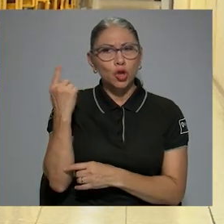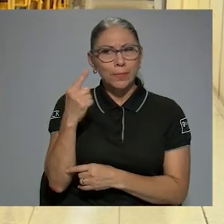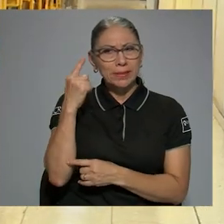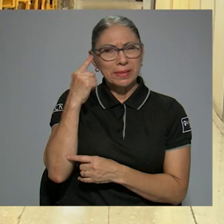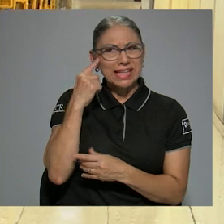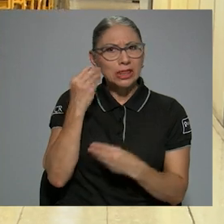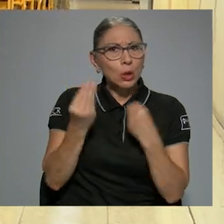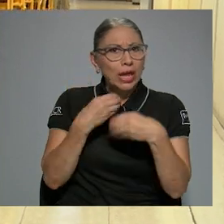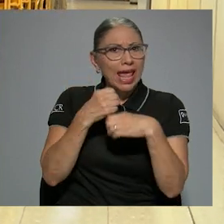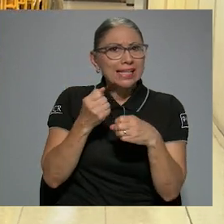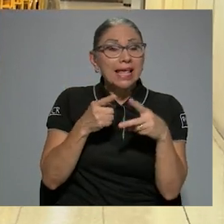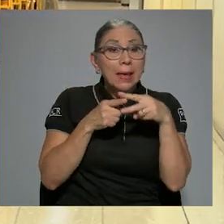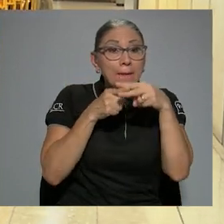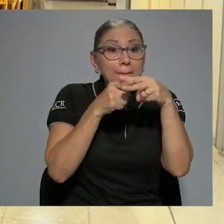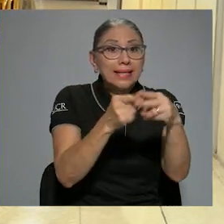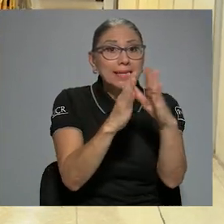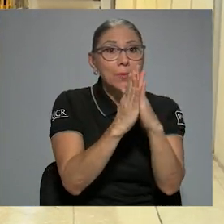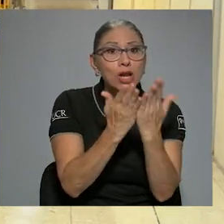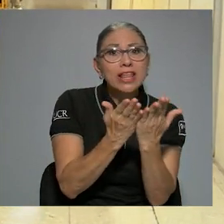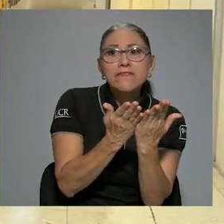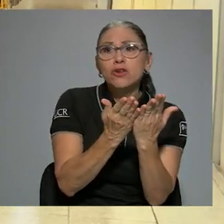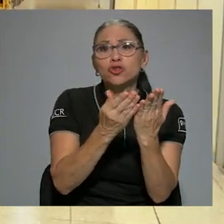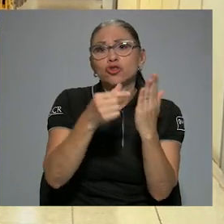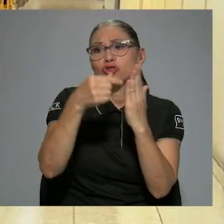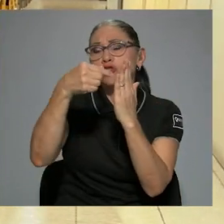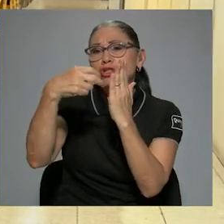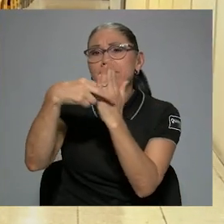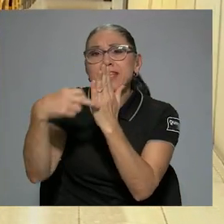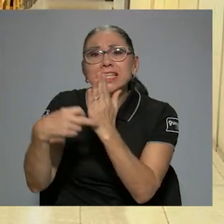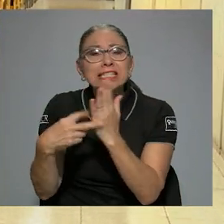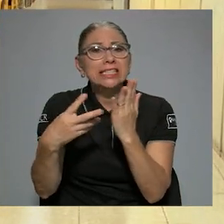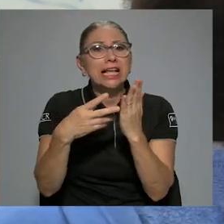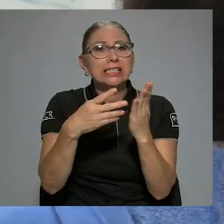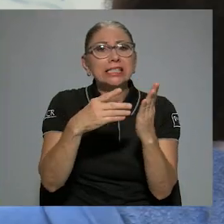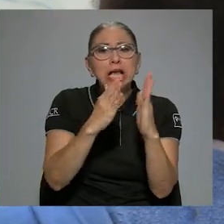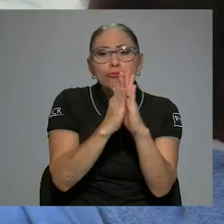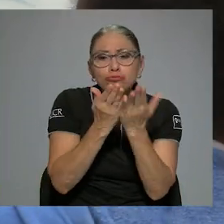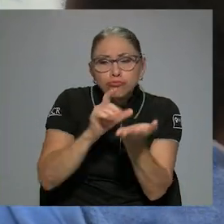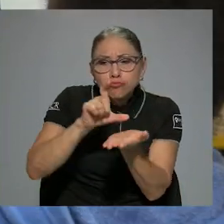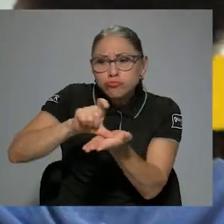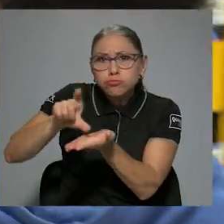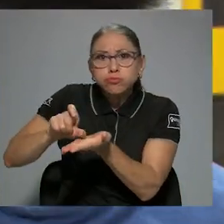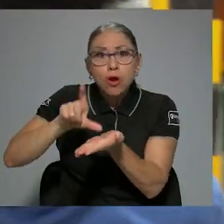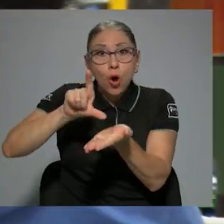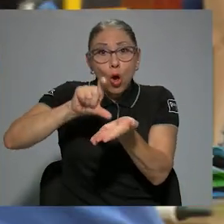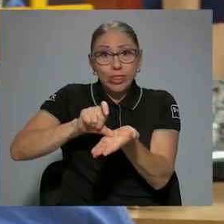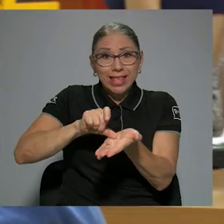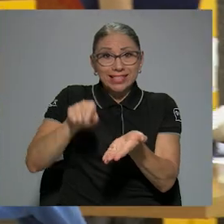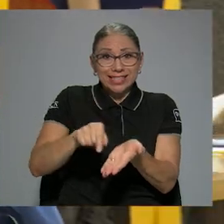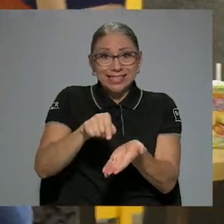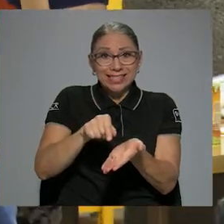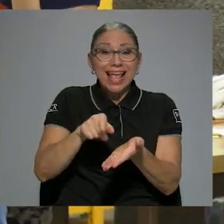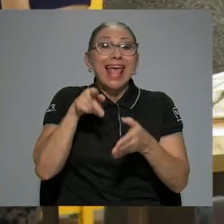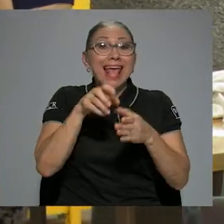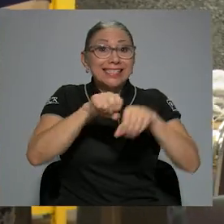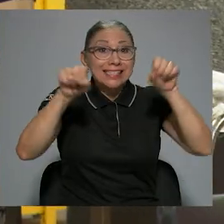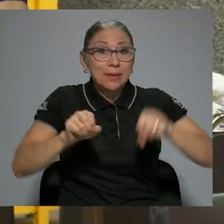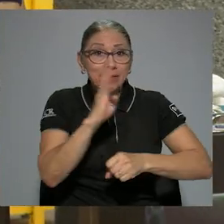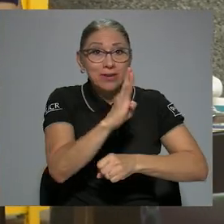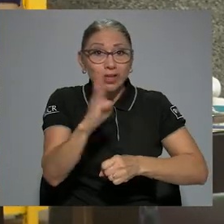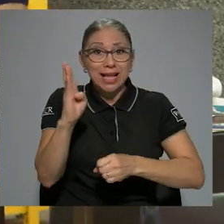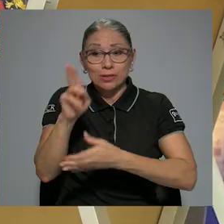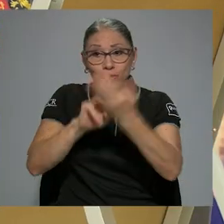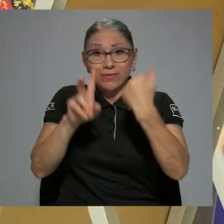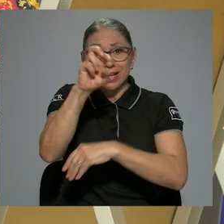Más allá del préstamo de libros, revistas, enciclopedias o tesis, el Sistema de Bibliotecas de la Universidad de Costa Rica,